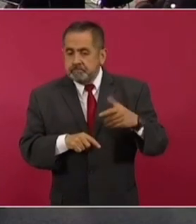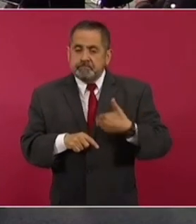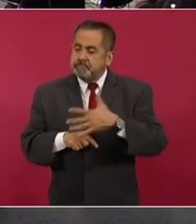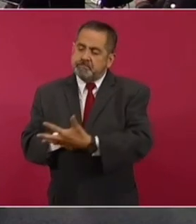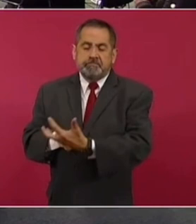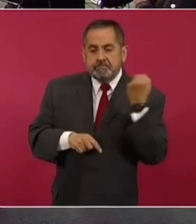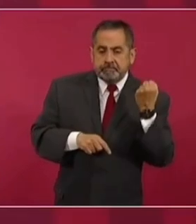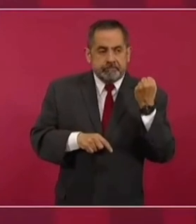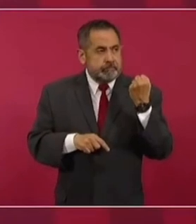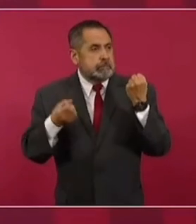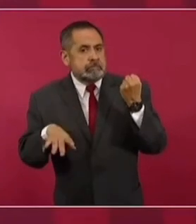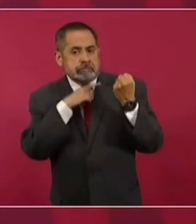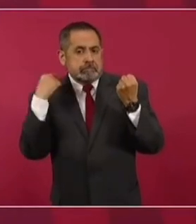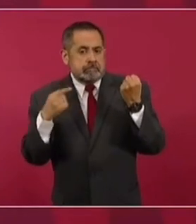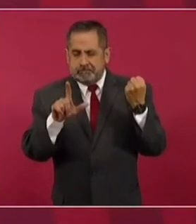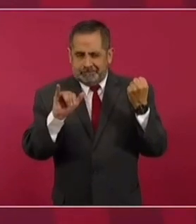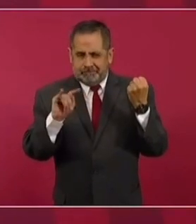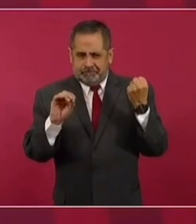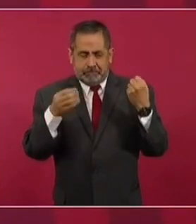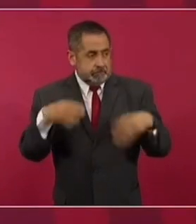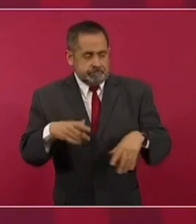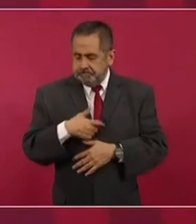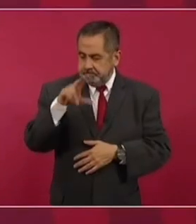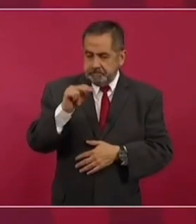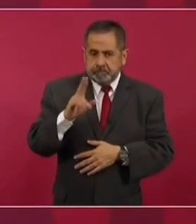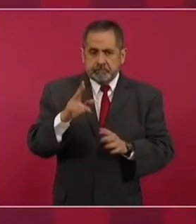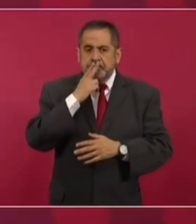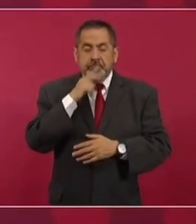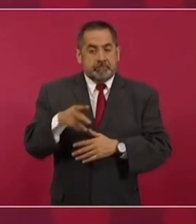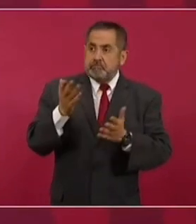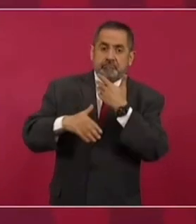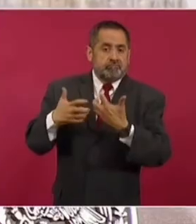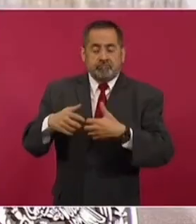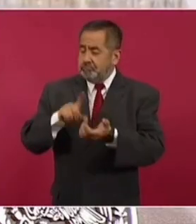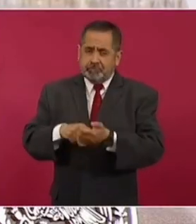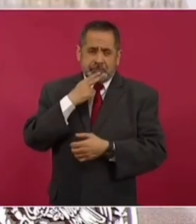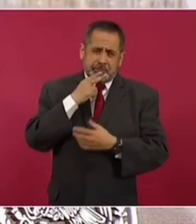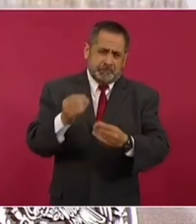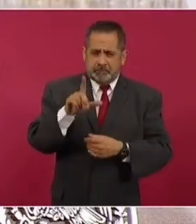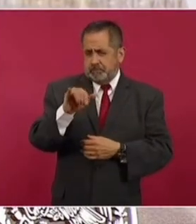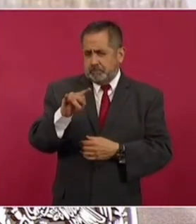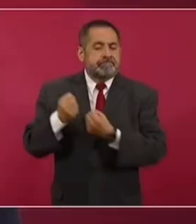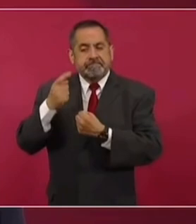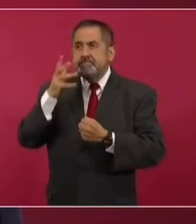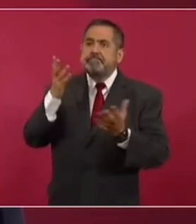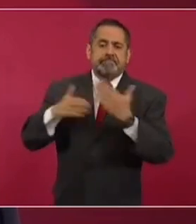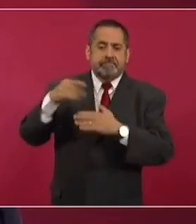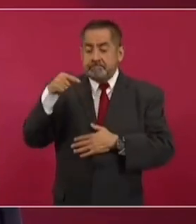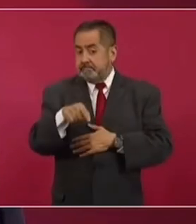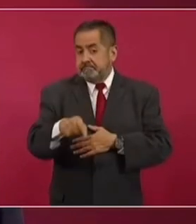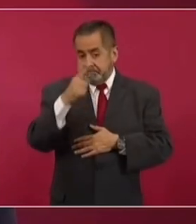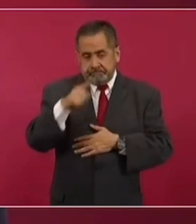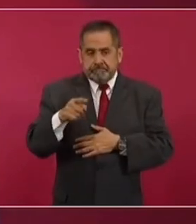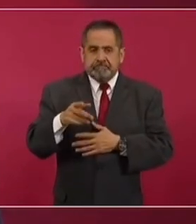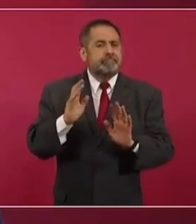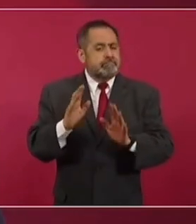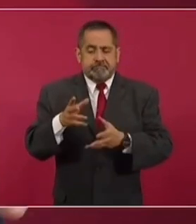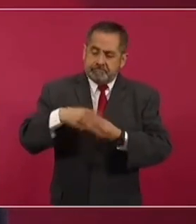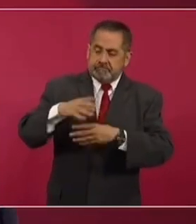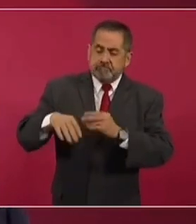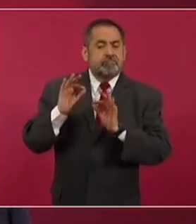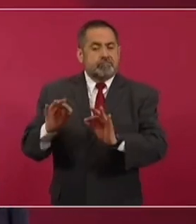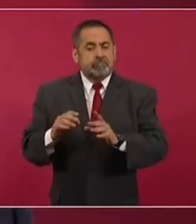nos despoje de este mineral estratégico para el desarrollo industrial en el futuro. Ahí sí para suplir